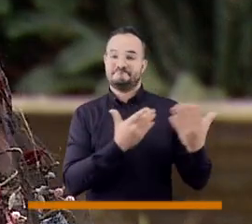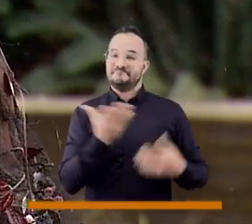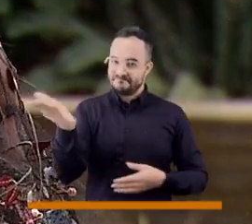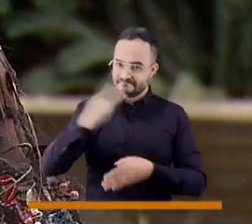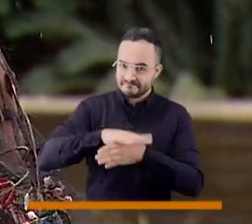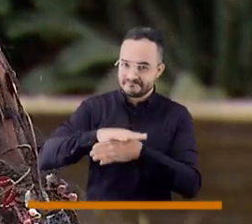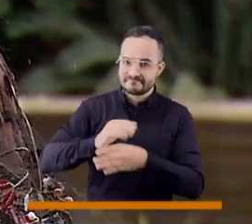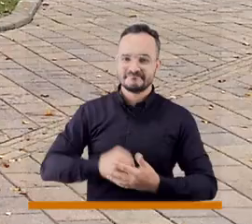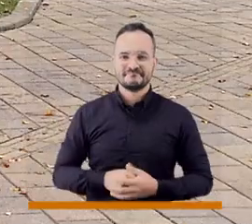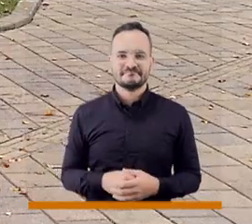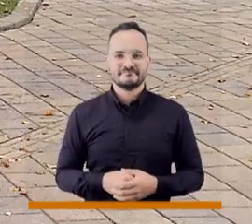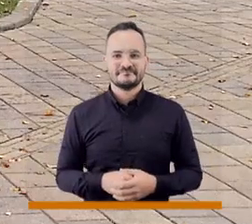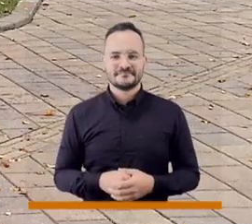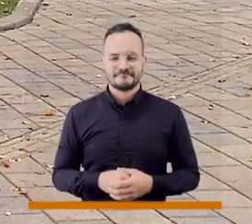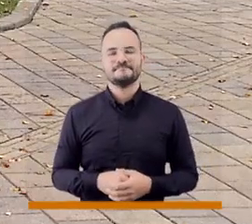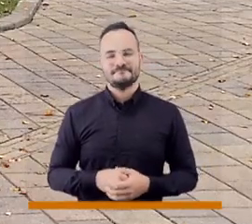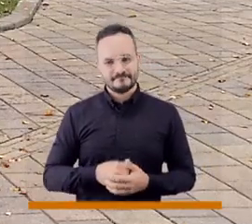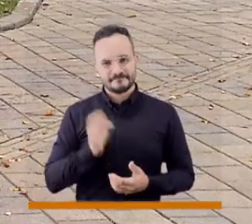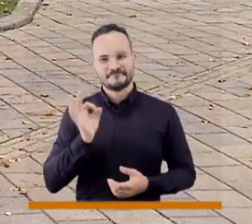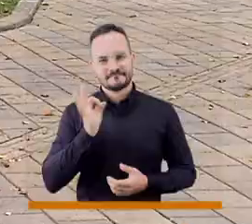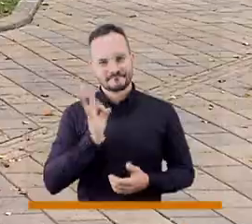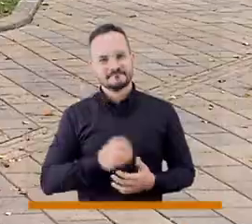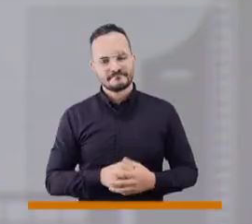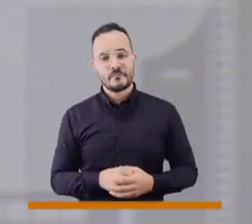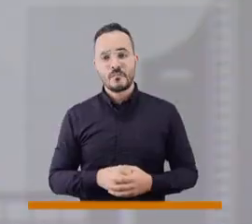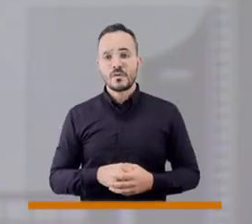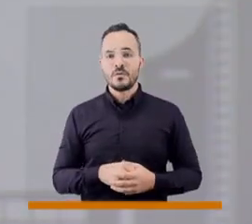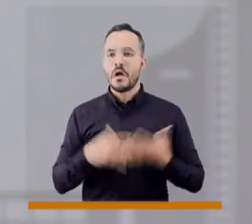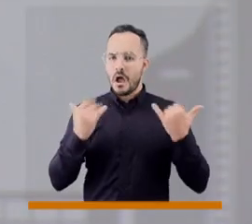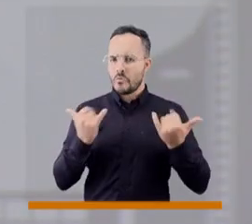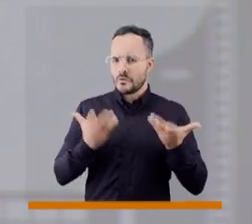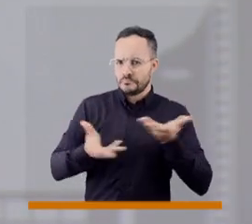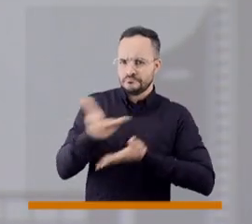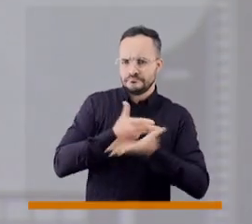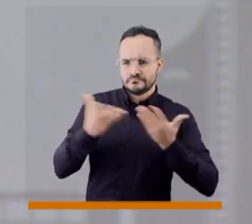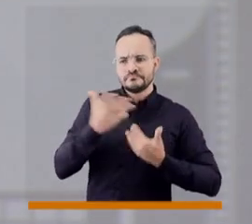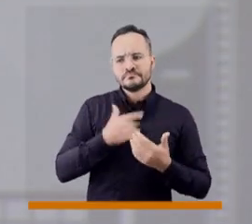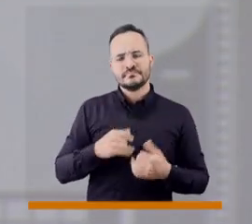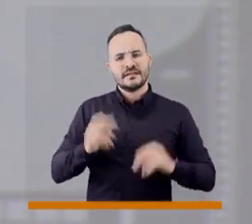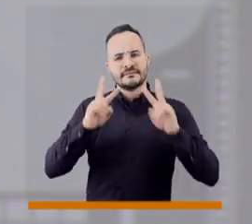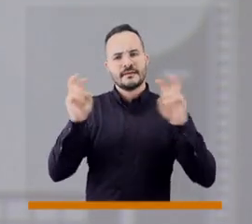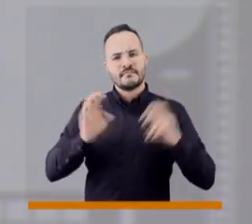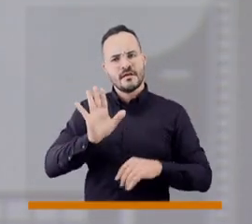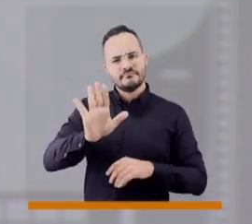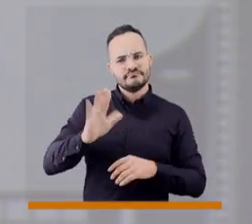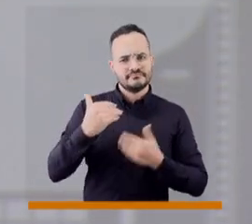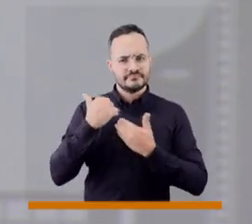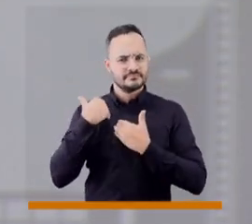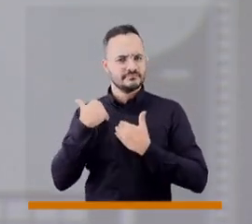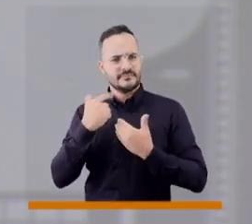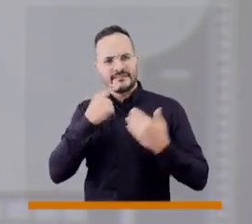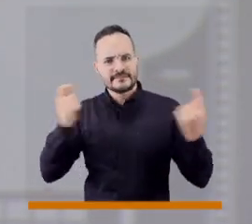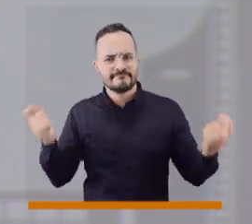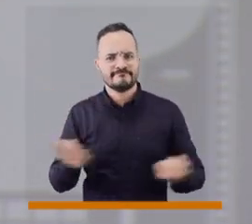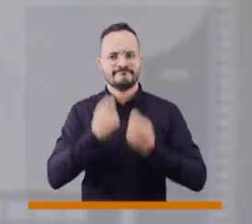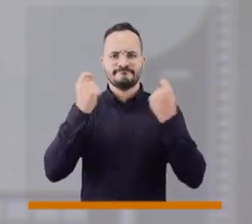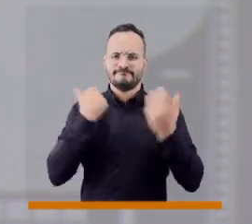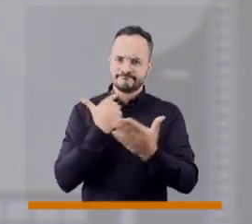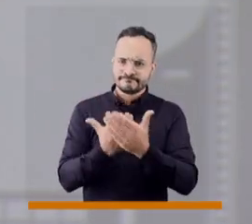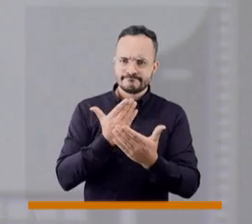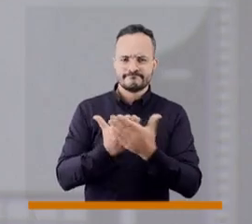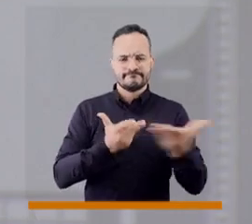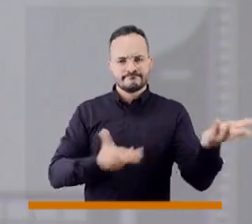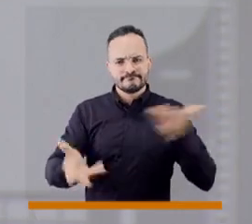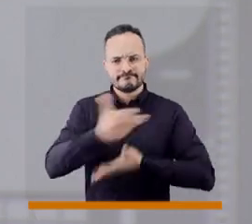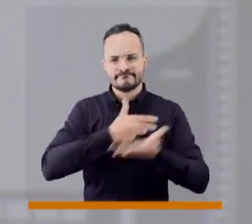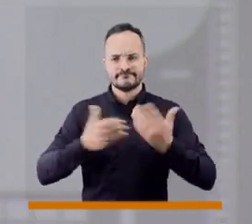siga usted, Caterin. Bueno, concejal, y continuemos y hablemos de esa actividad que usted está promoviendo